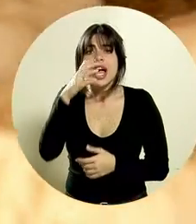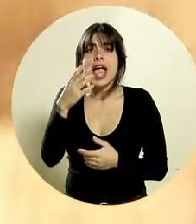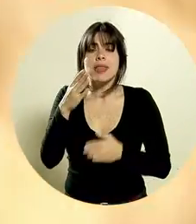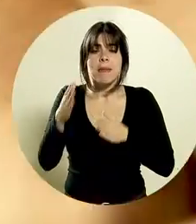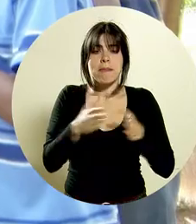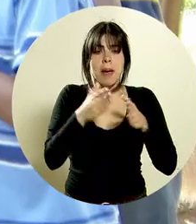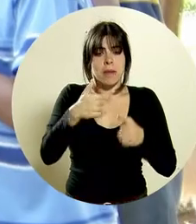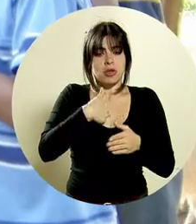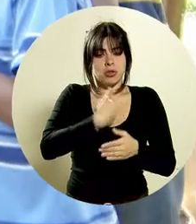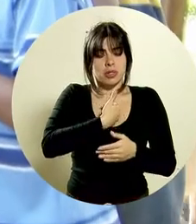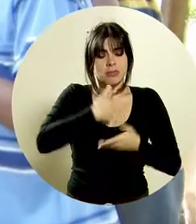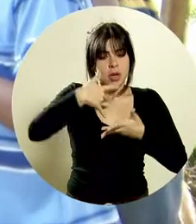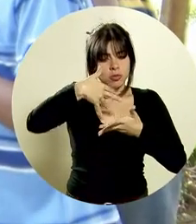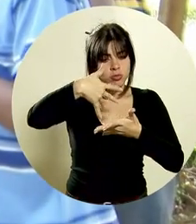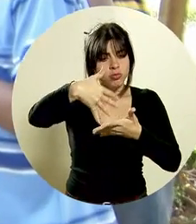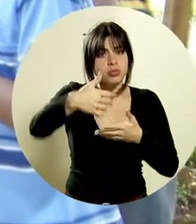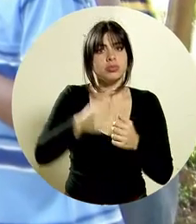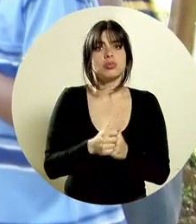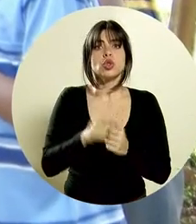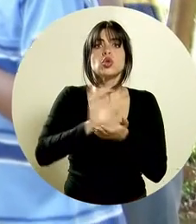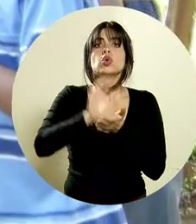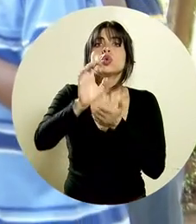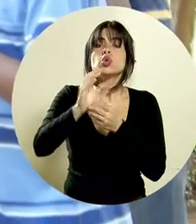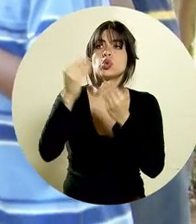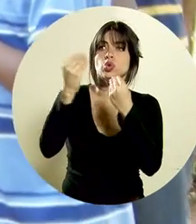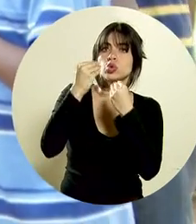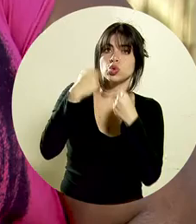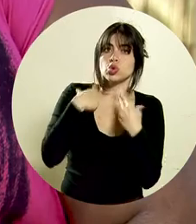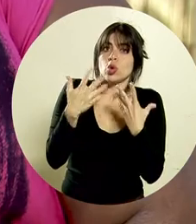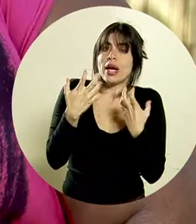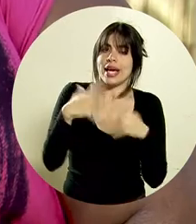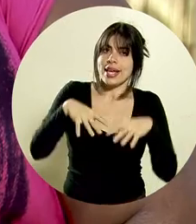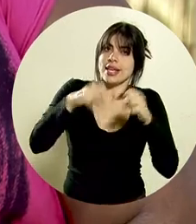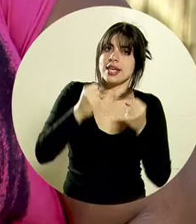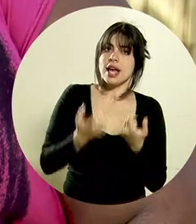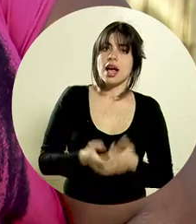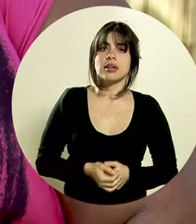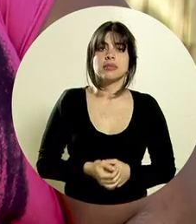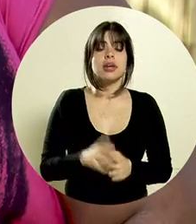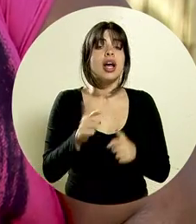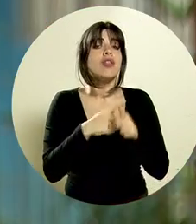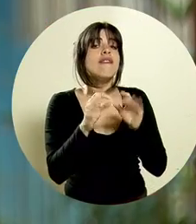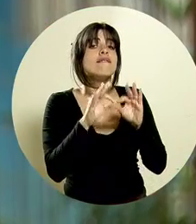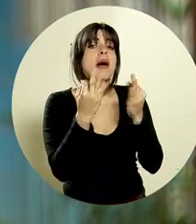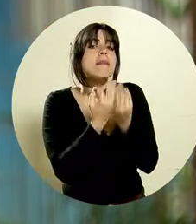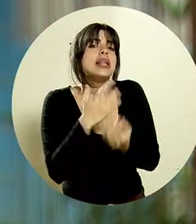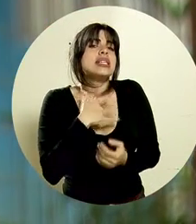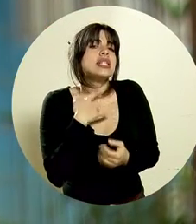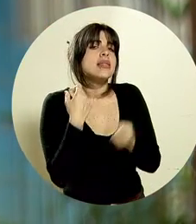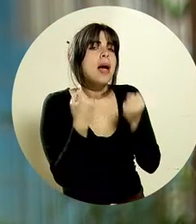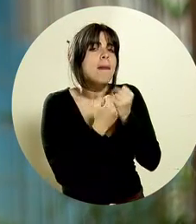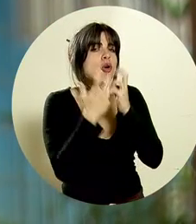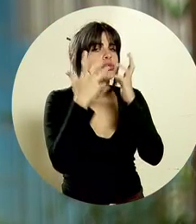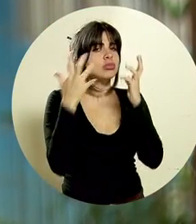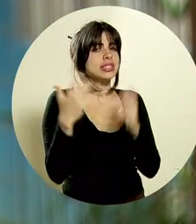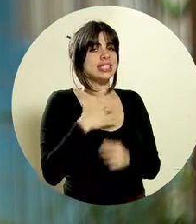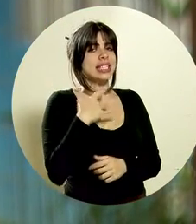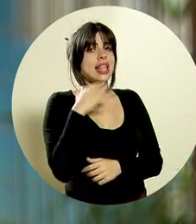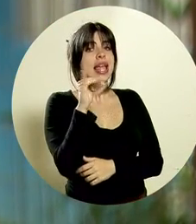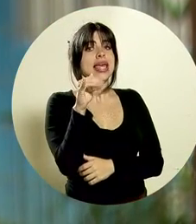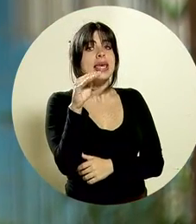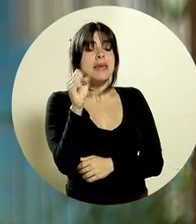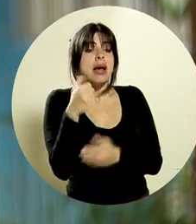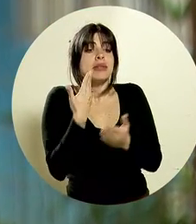cerdos A prepararme yo, a estudiar yo, a hallar unos cursos que yo he querido llevar Entonces la familia siente un gran apoyo